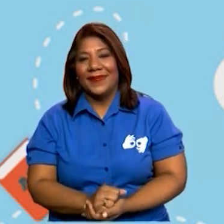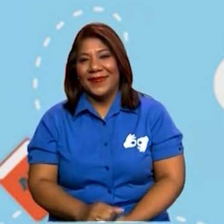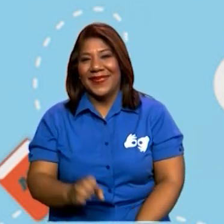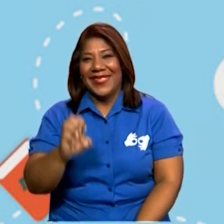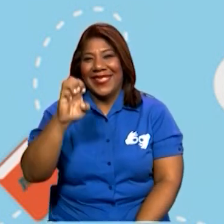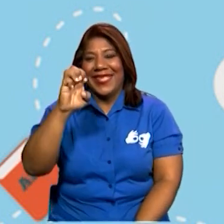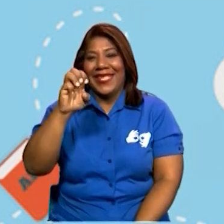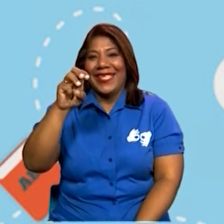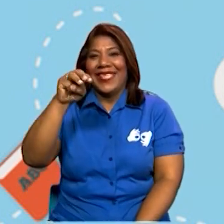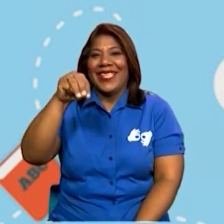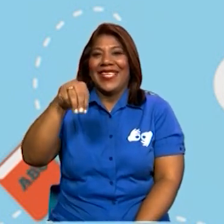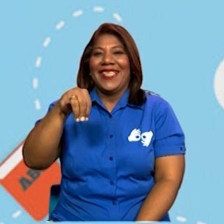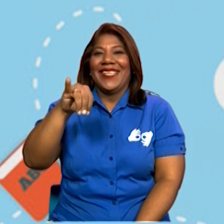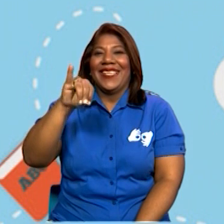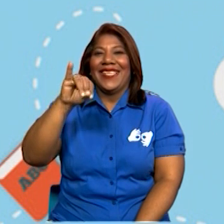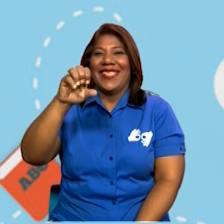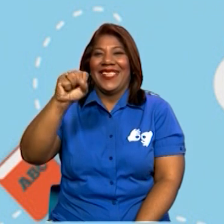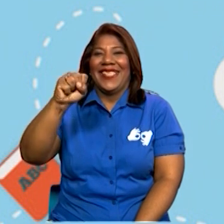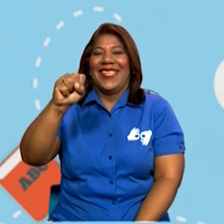¡Emisor! ¿Cierto?